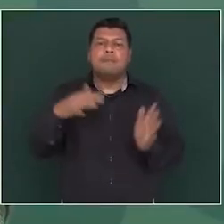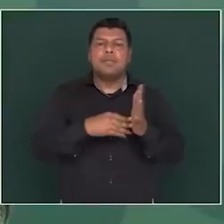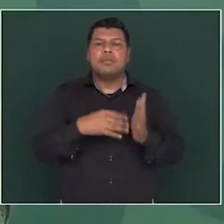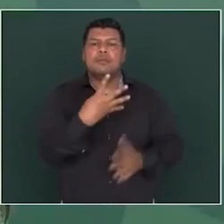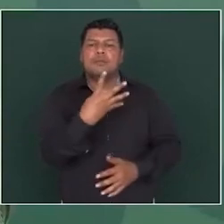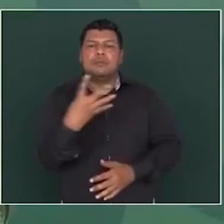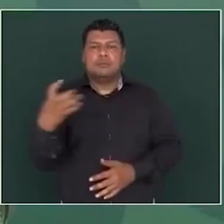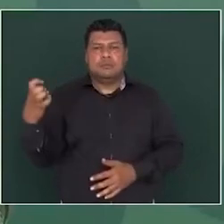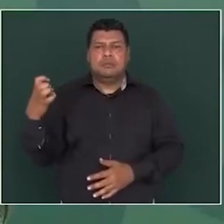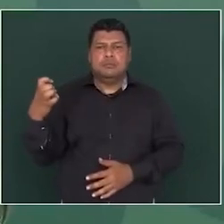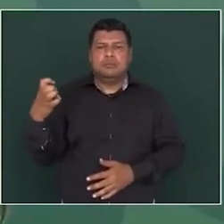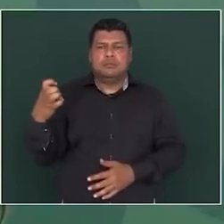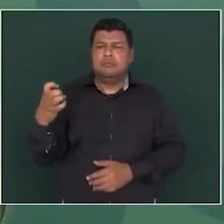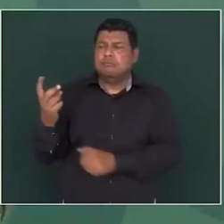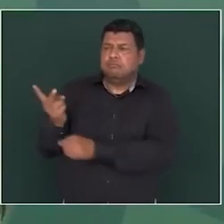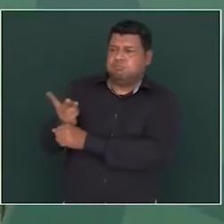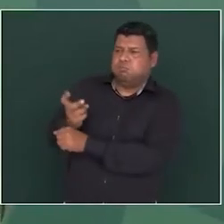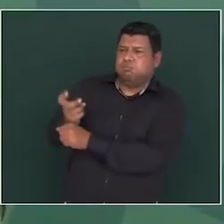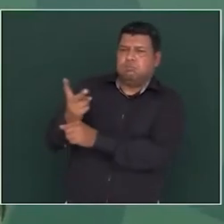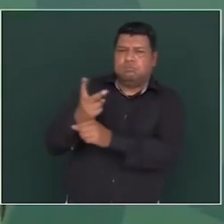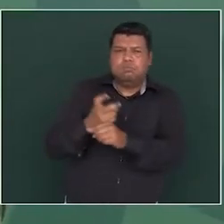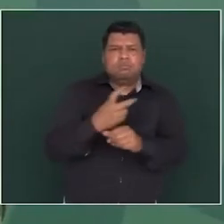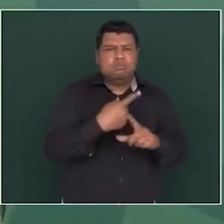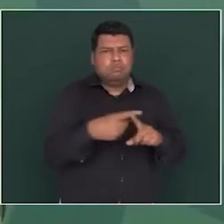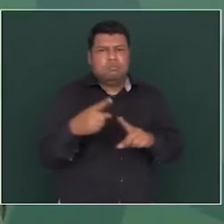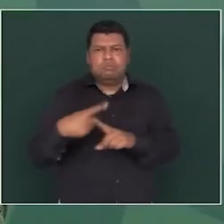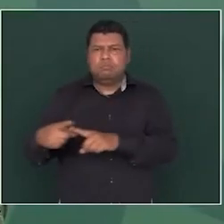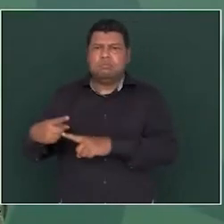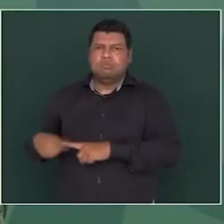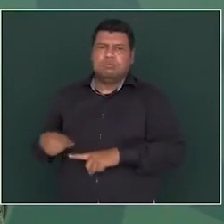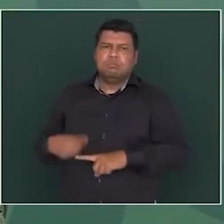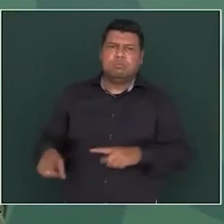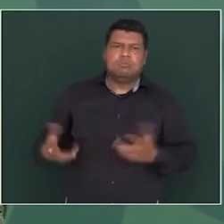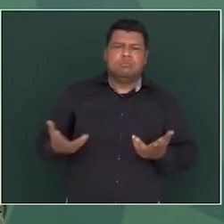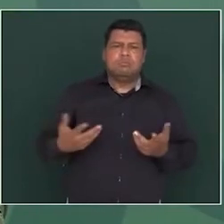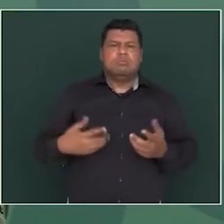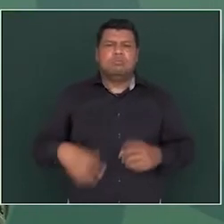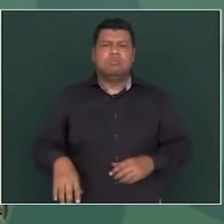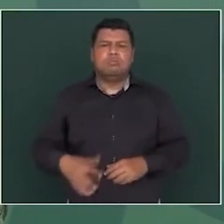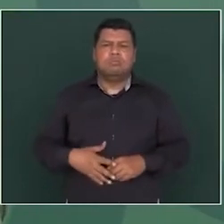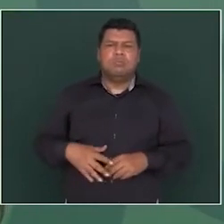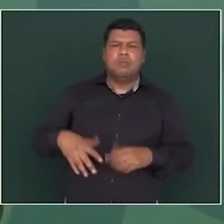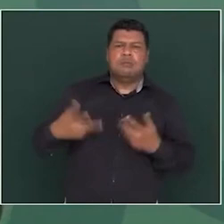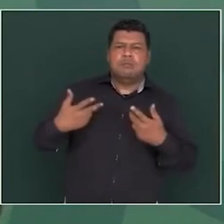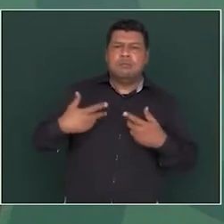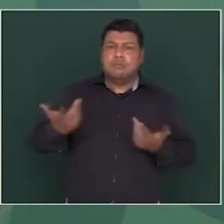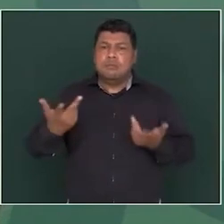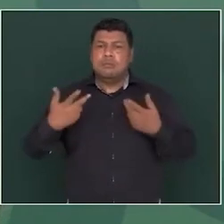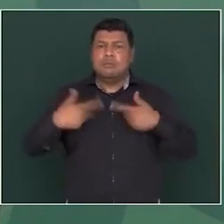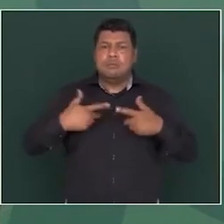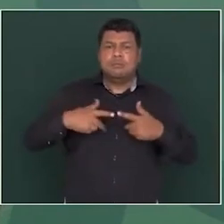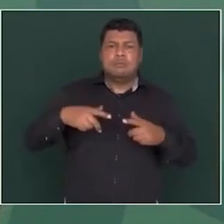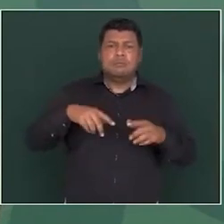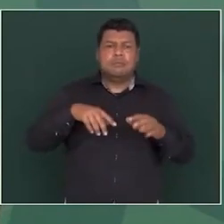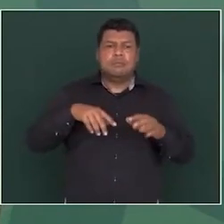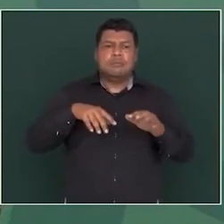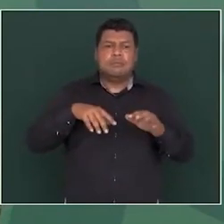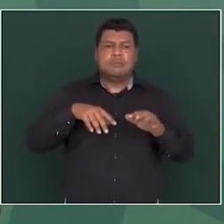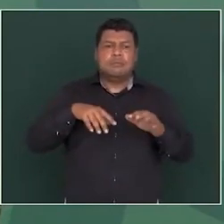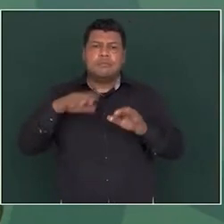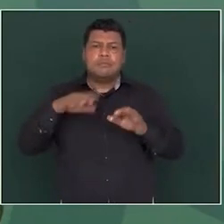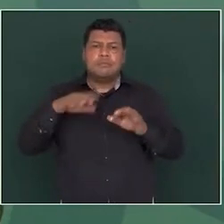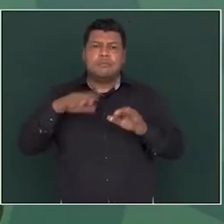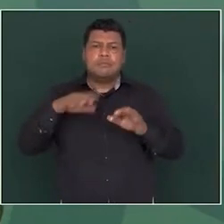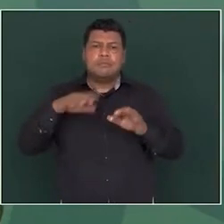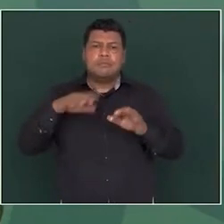están invitados pues los el gabinete el gabinete de la república los